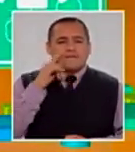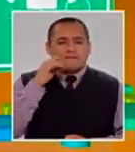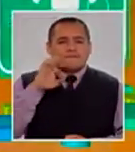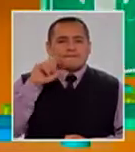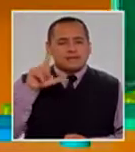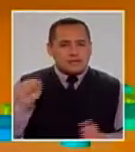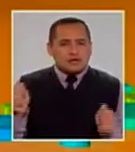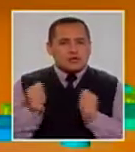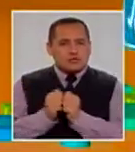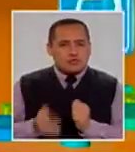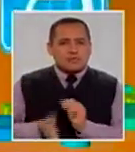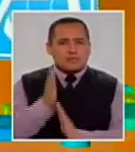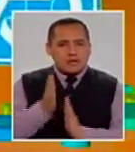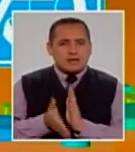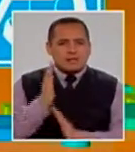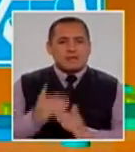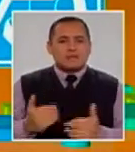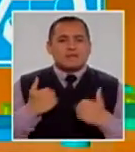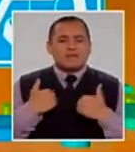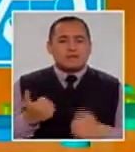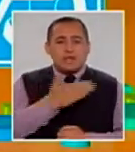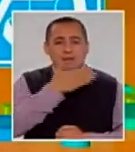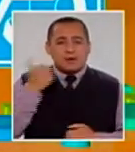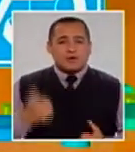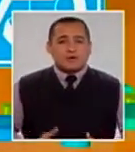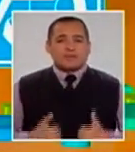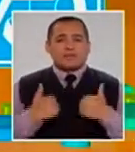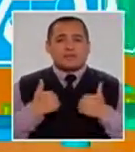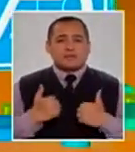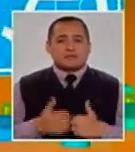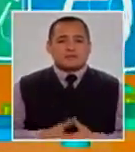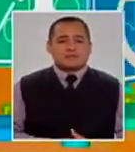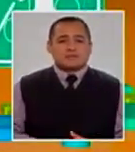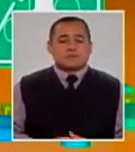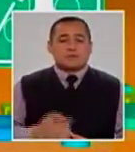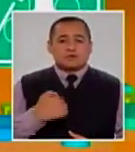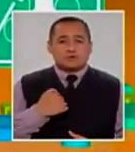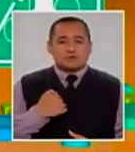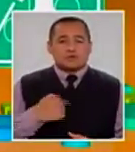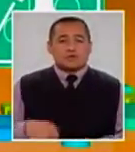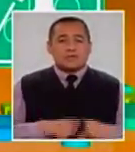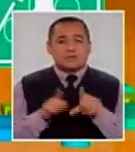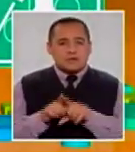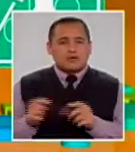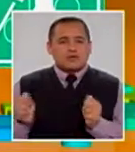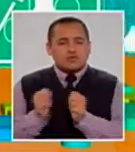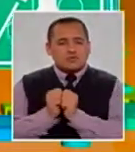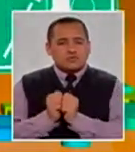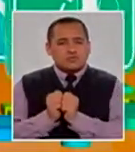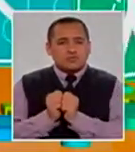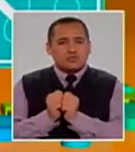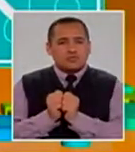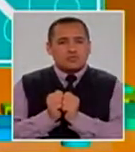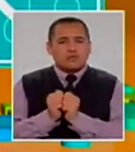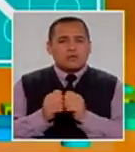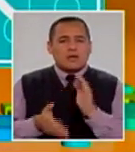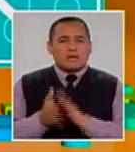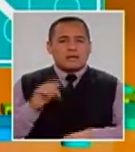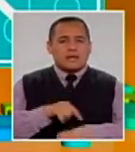acompaña a donde vayan, para ayudarlo a tener una mejor calidad de vida. Yo vengo, como se llama con él,